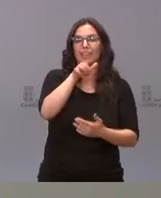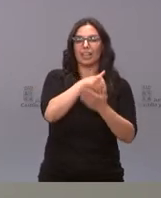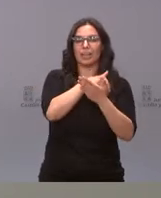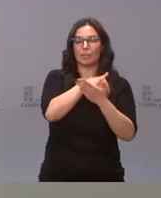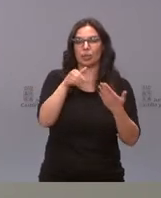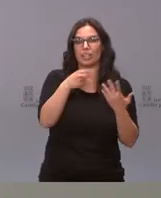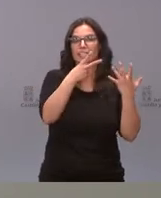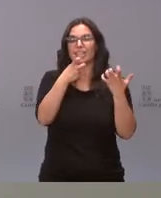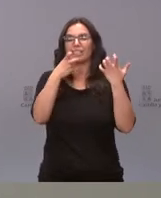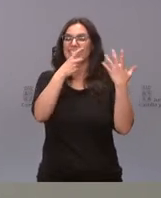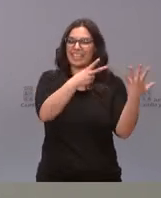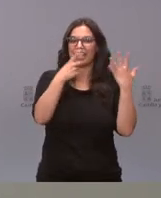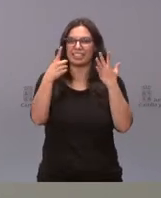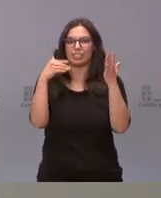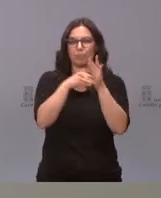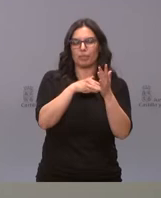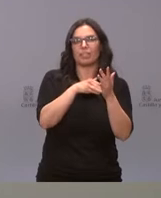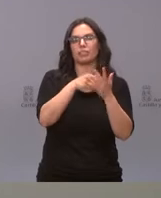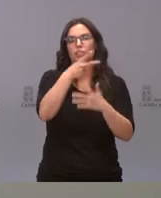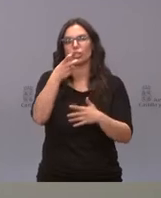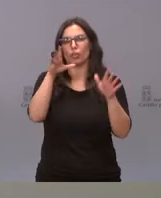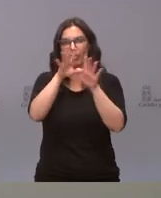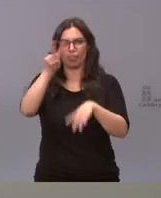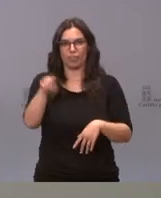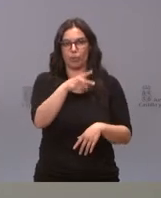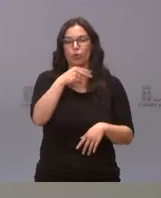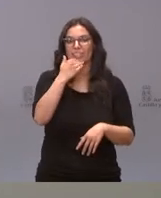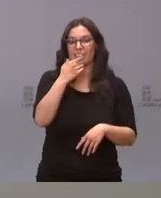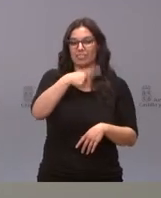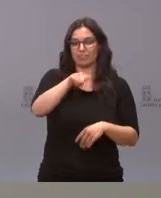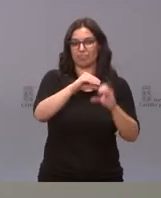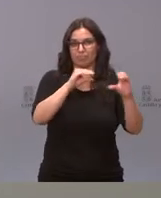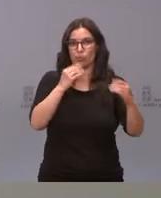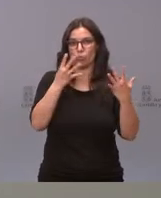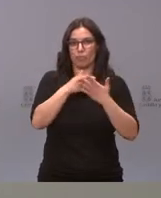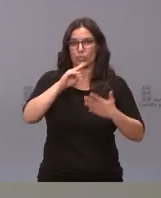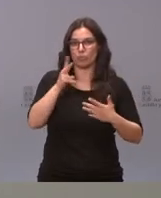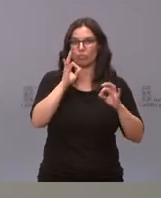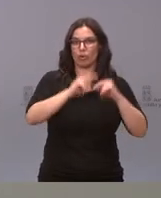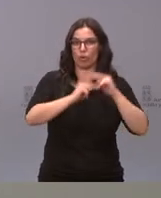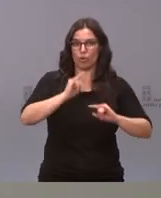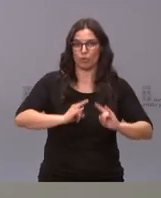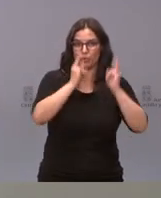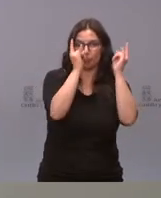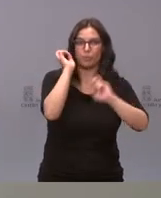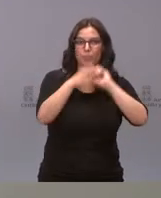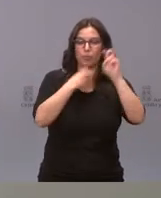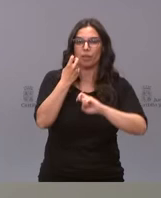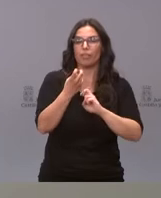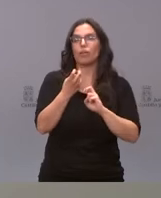.229,10 euros, de los cuales cerca de 9 millones de euros es para las obras de construcción, de remodelación